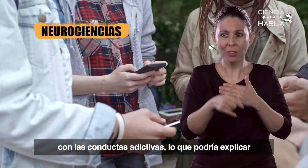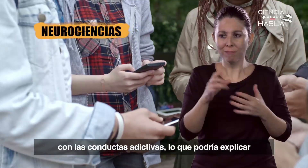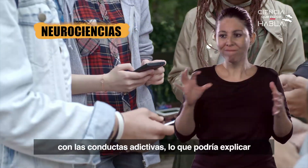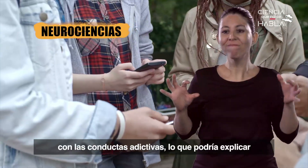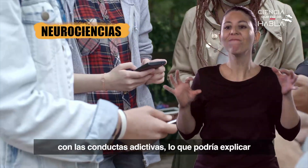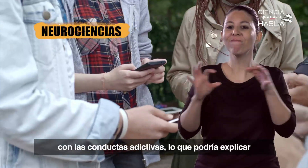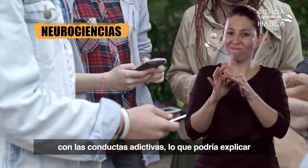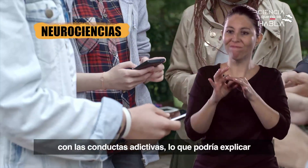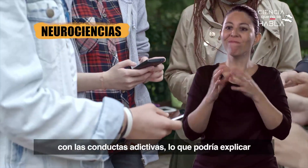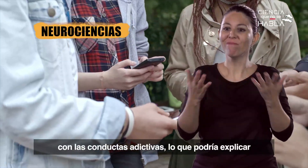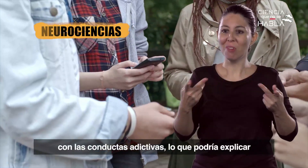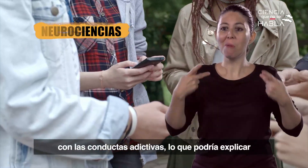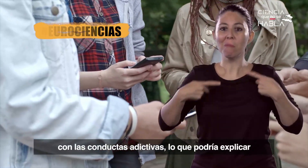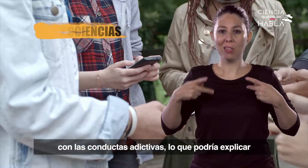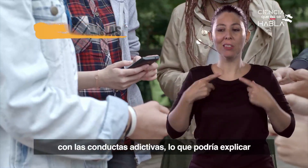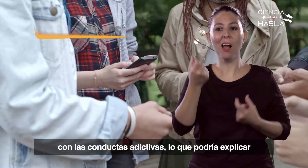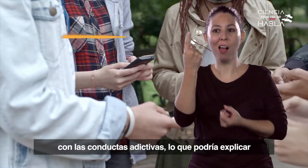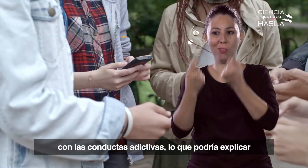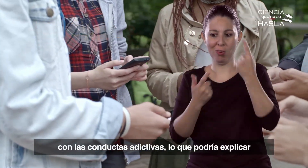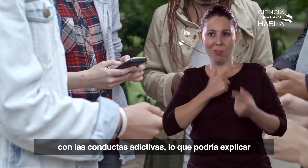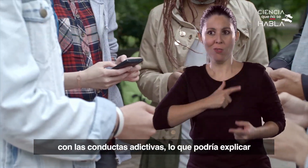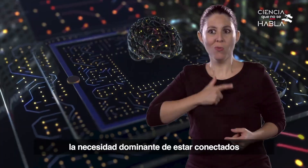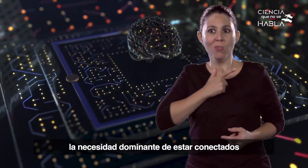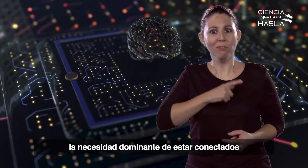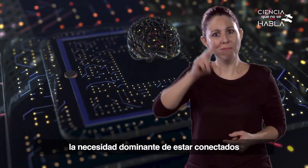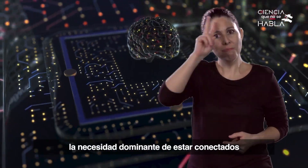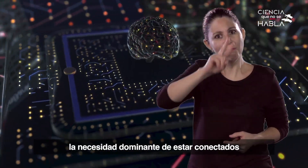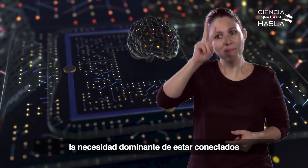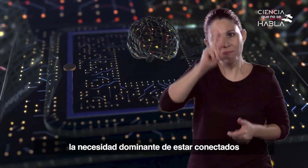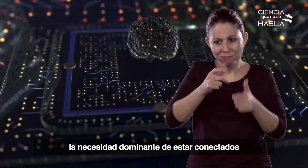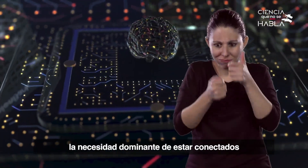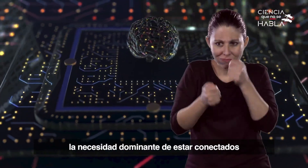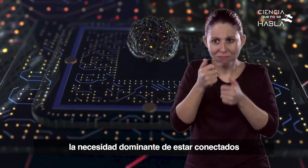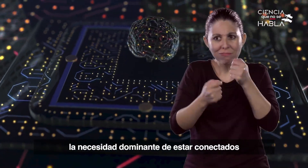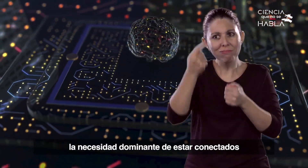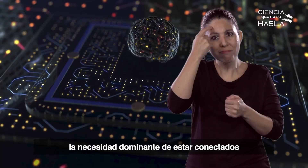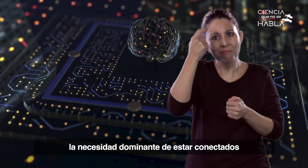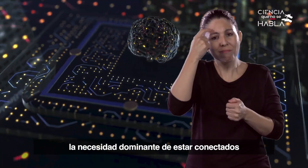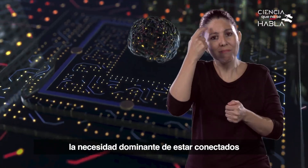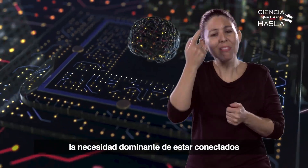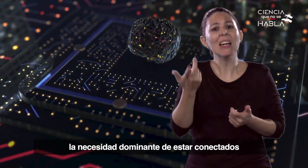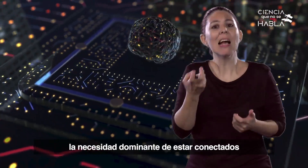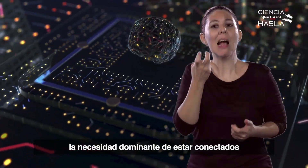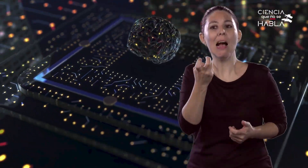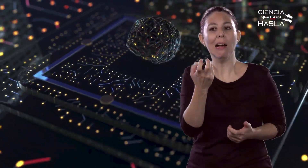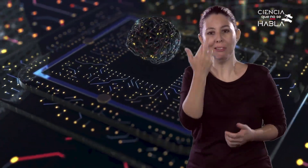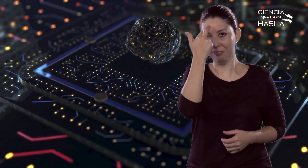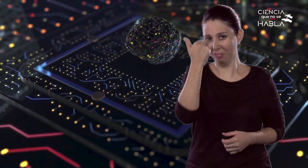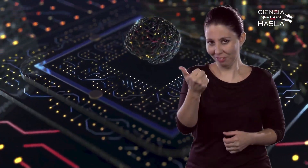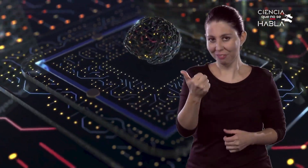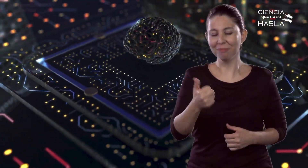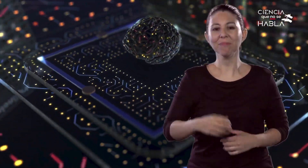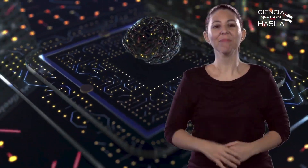con las conductas adictivas, lo que podría explicar la necesidad dominante de estar conectados.